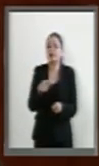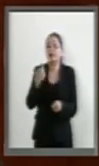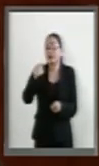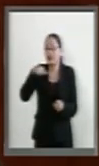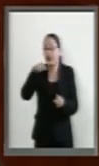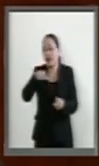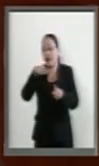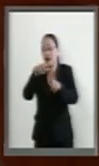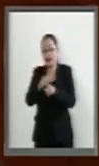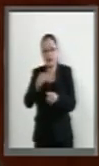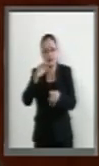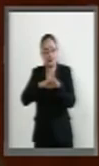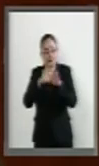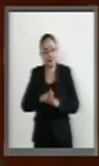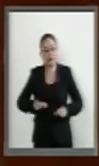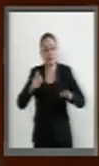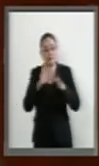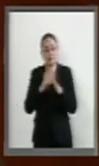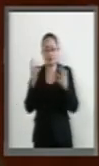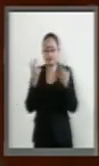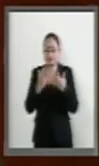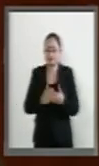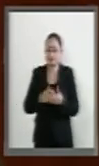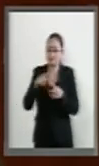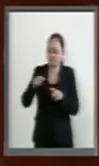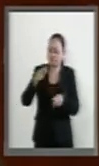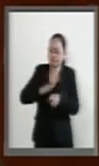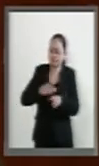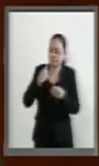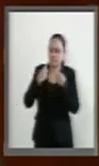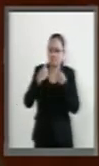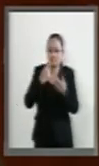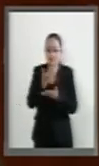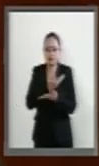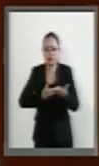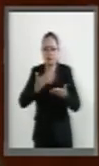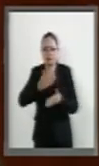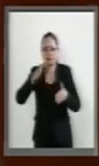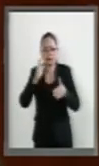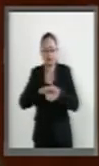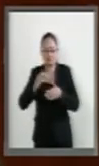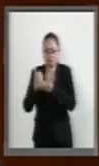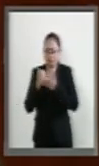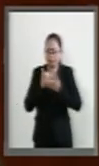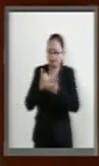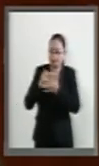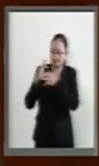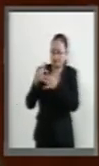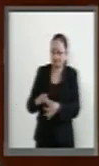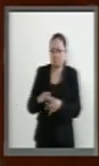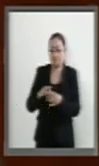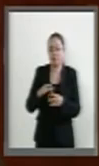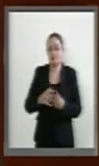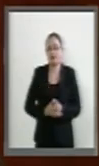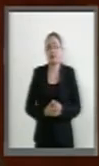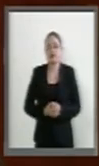mayor integración, a un mayor diálogo y a una cooperación más estrecha.